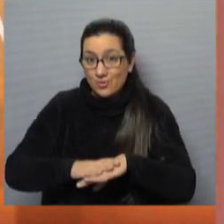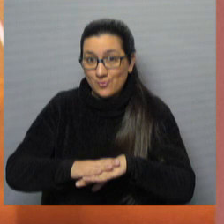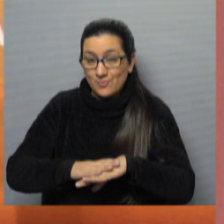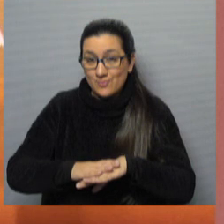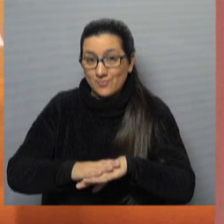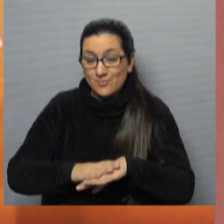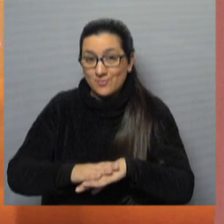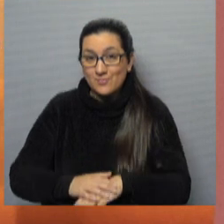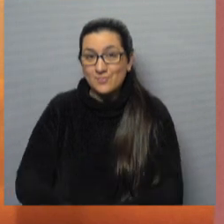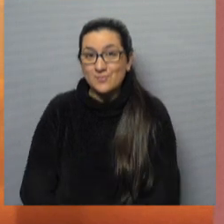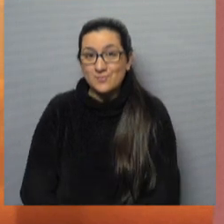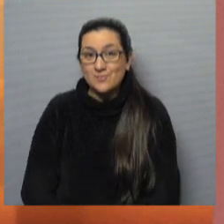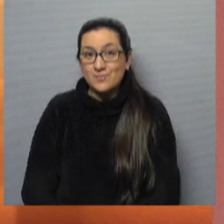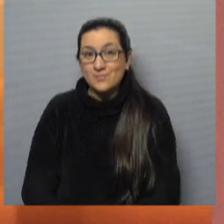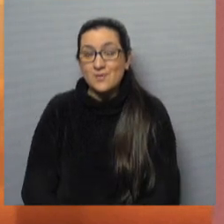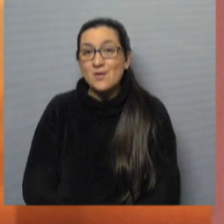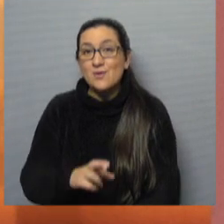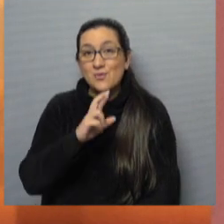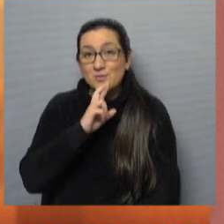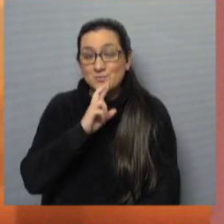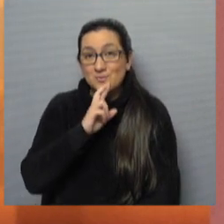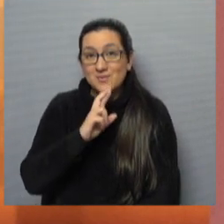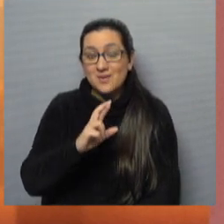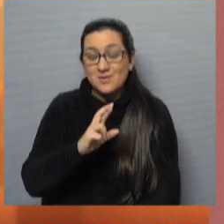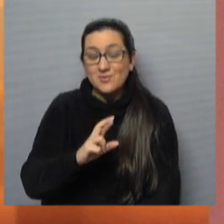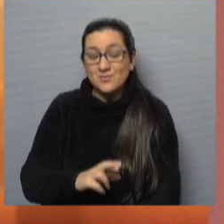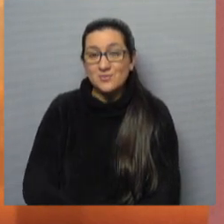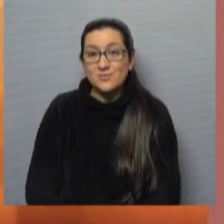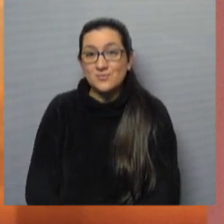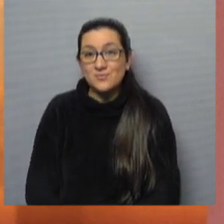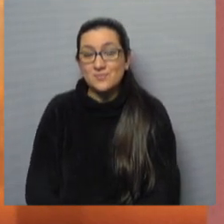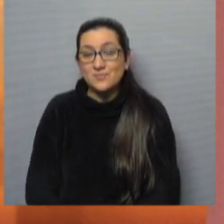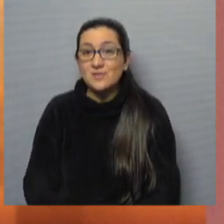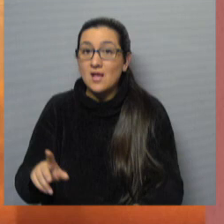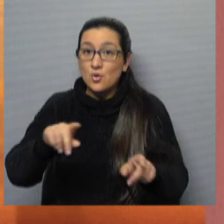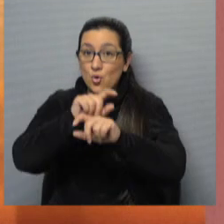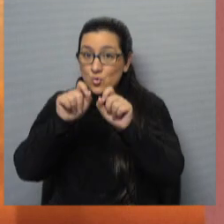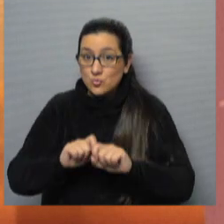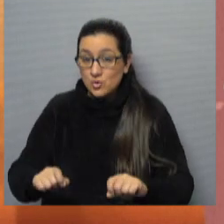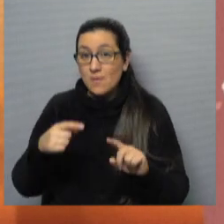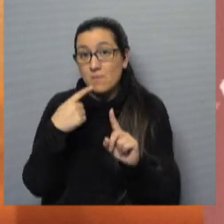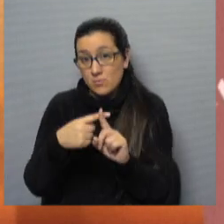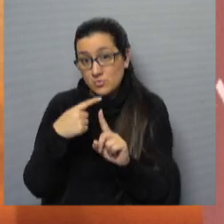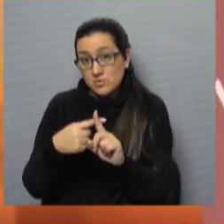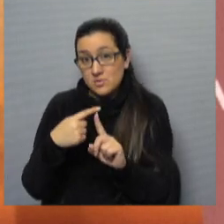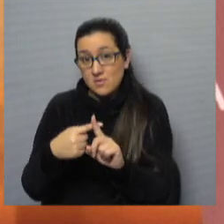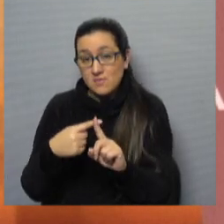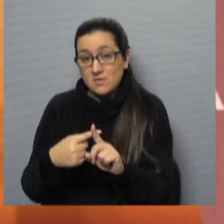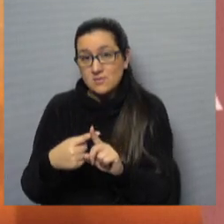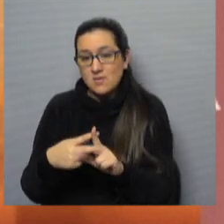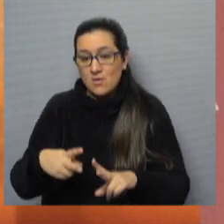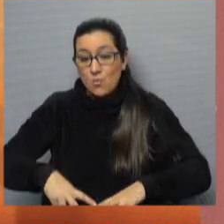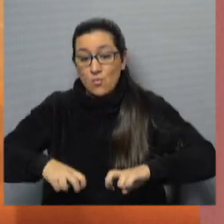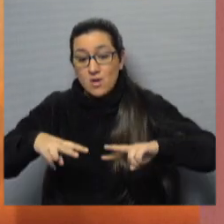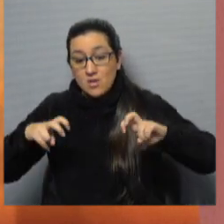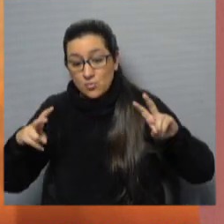Es decir, los resultados, las conclusiones positivas de un estudio